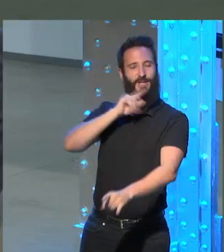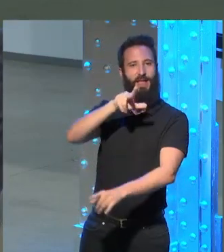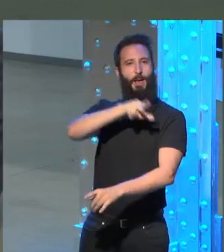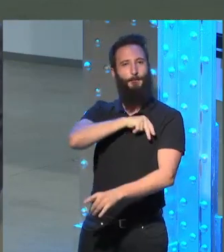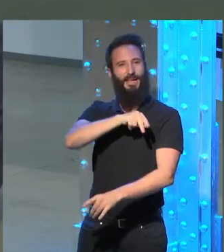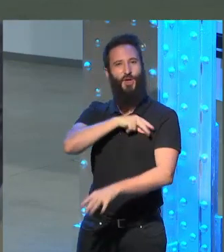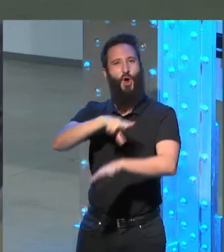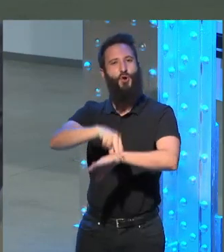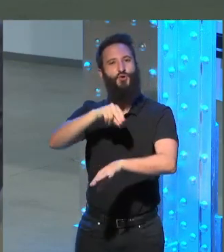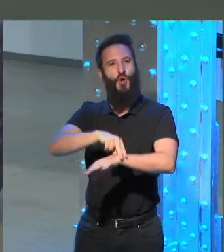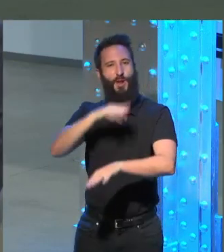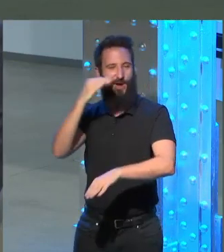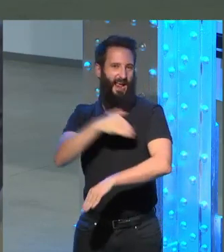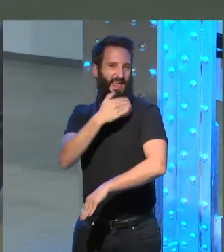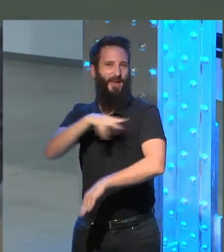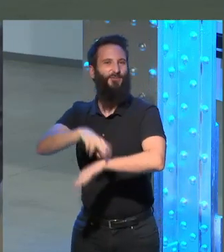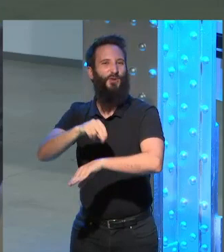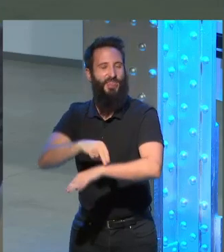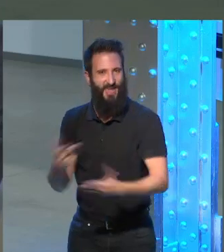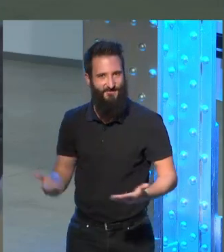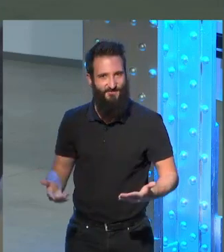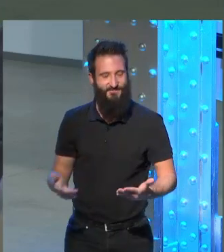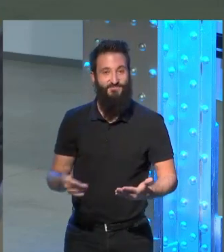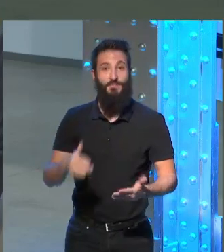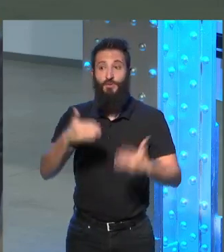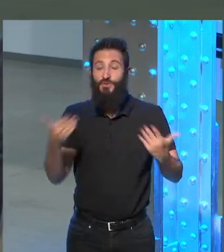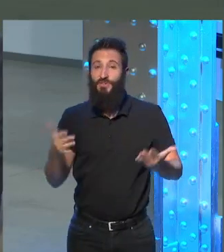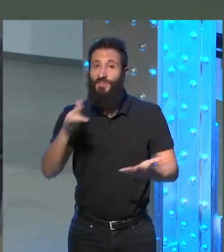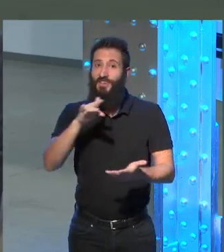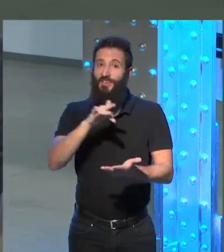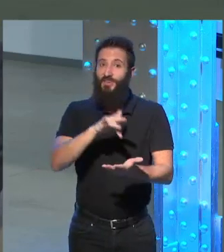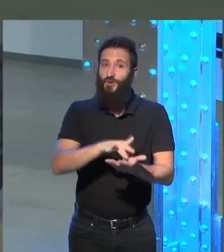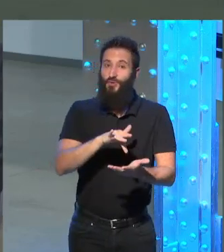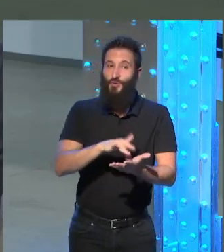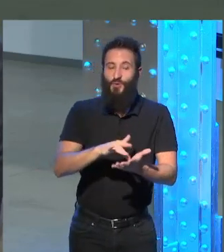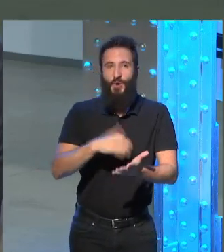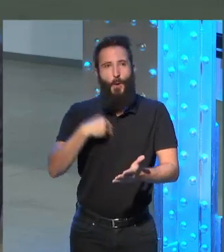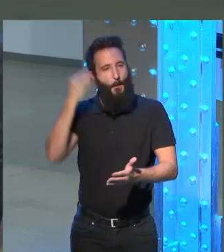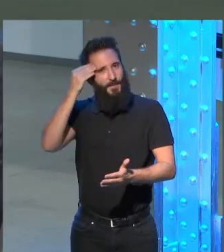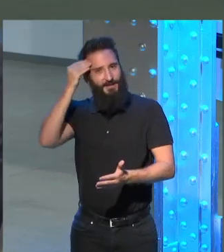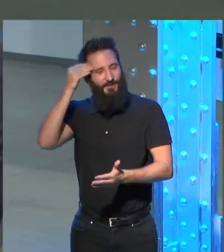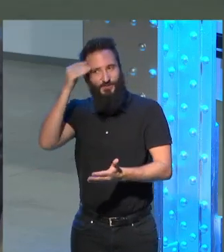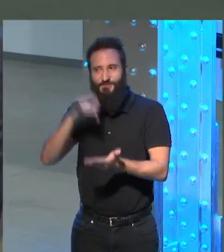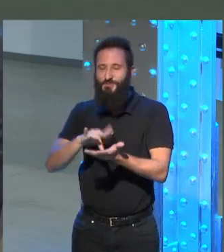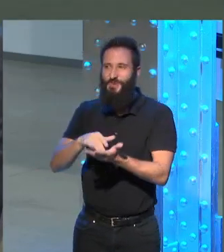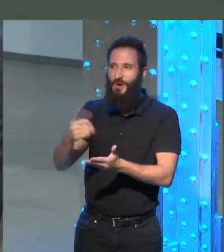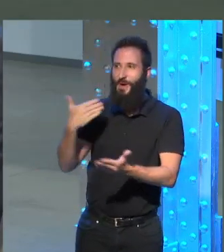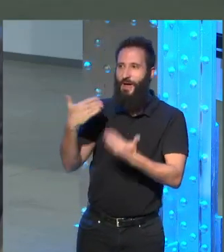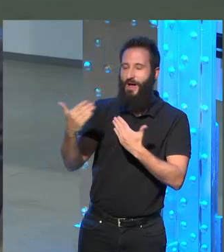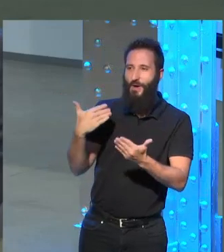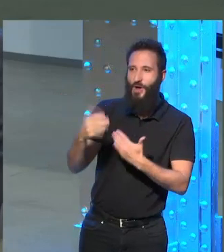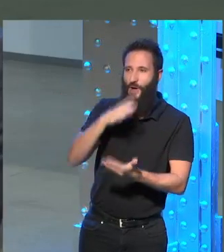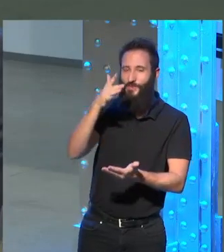Academia de Suecia y parte de lo que fue muy interesante presenciar para mí fue como dentro de